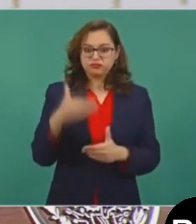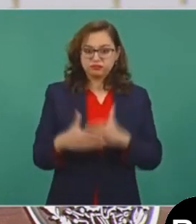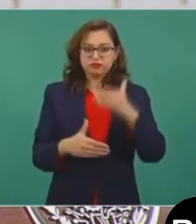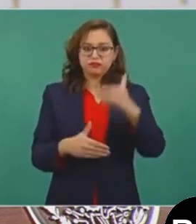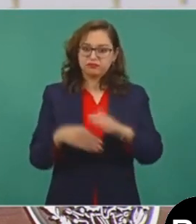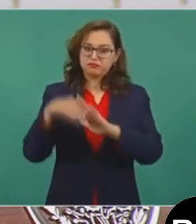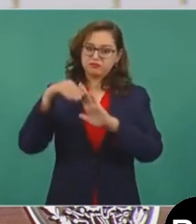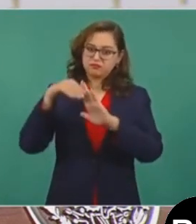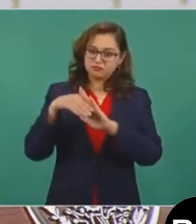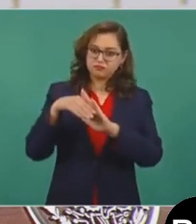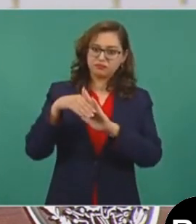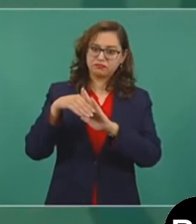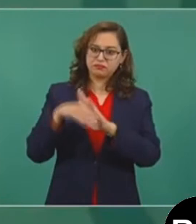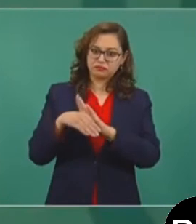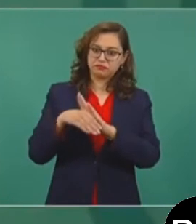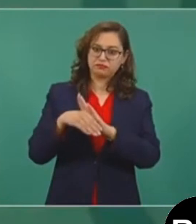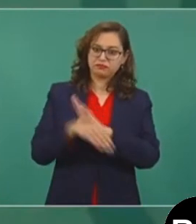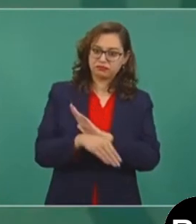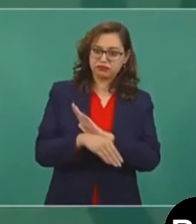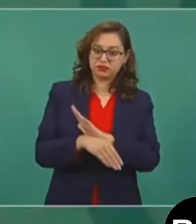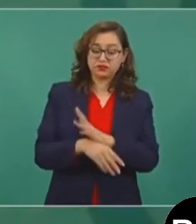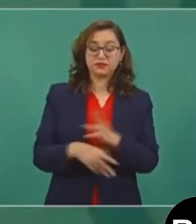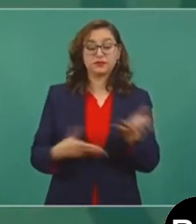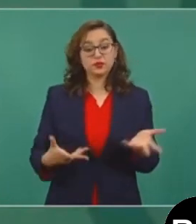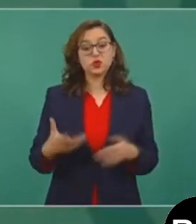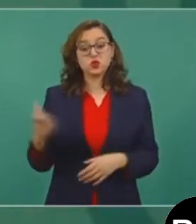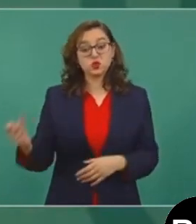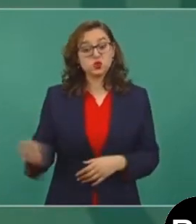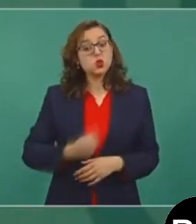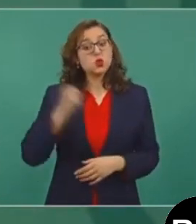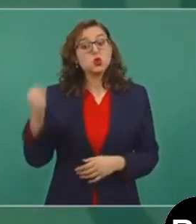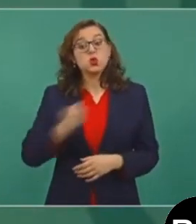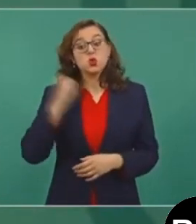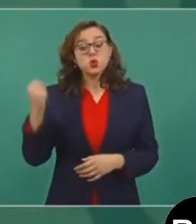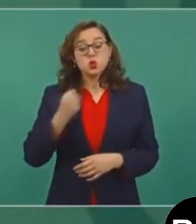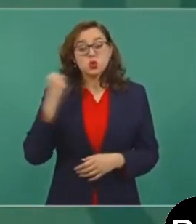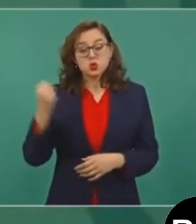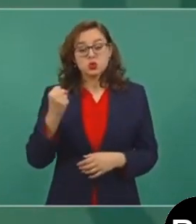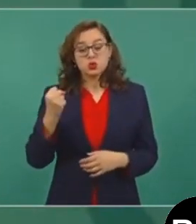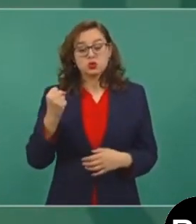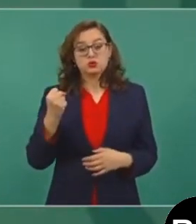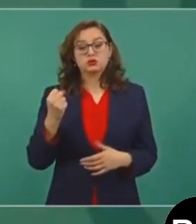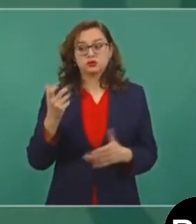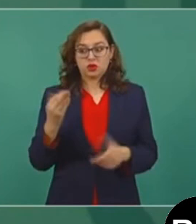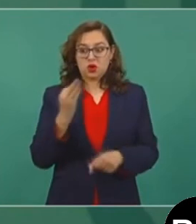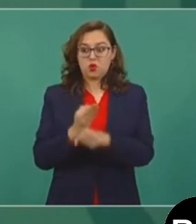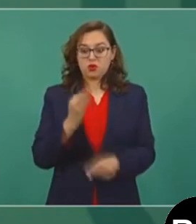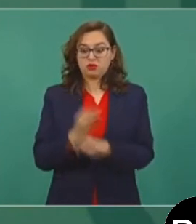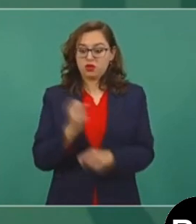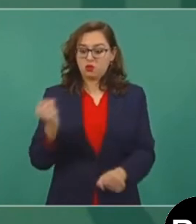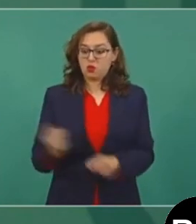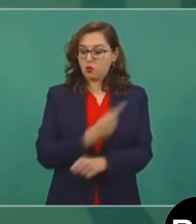Afortunadamente se tiene esta oportunidad